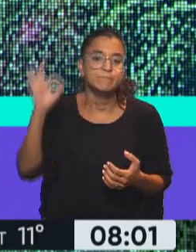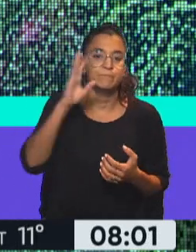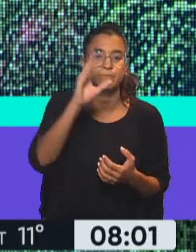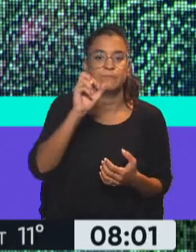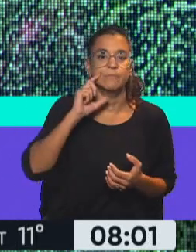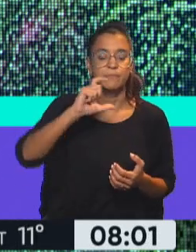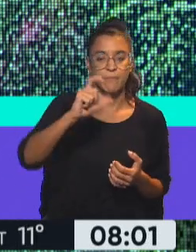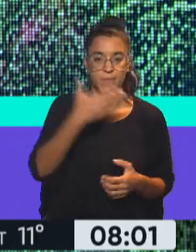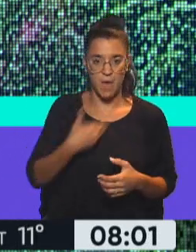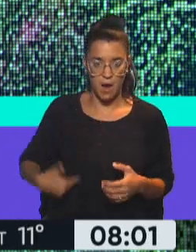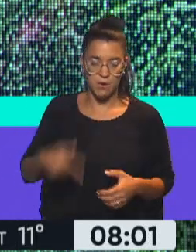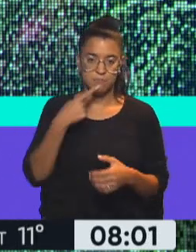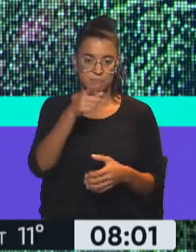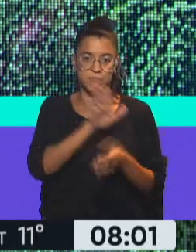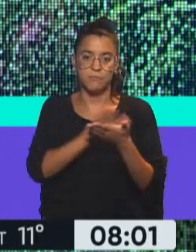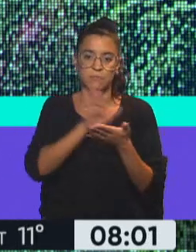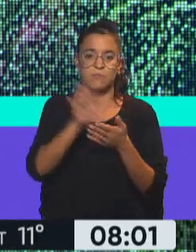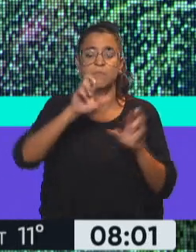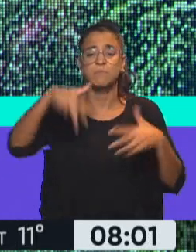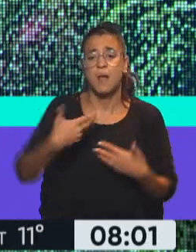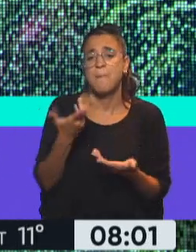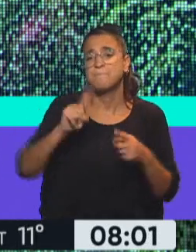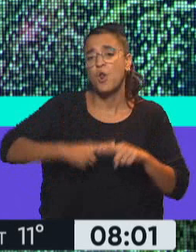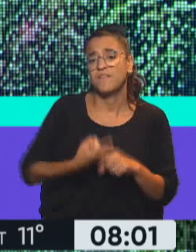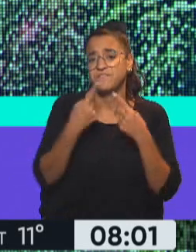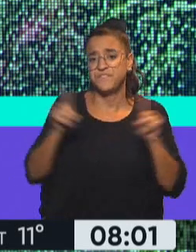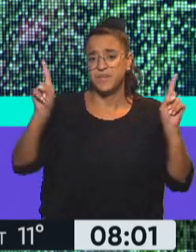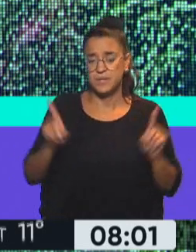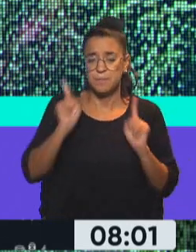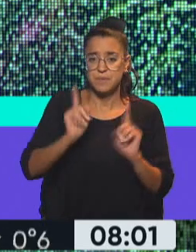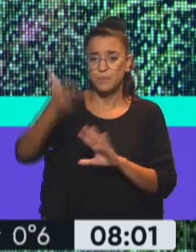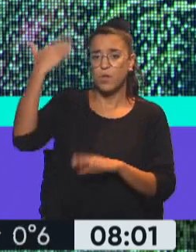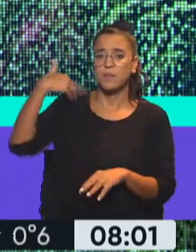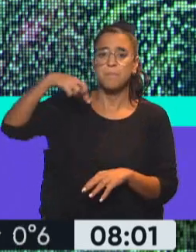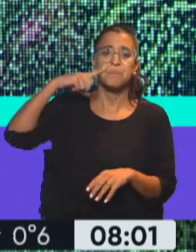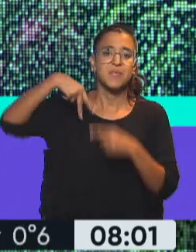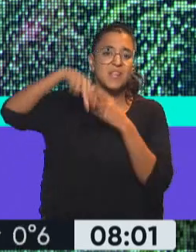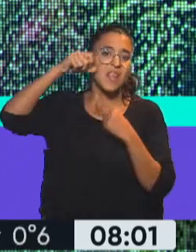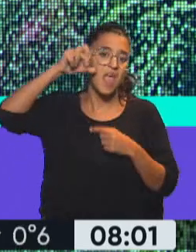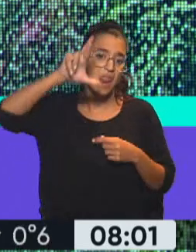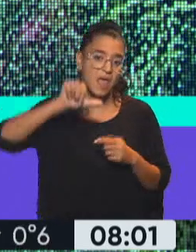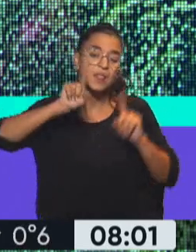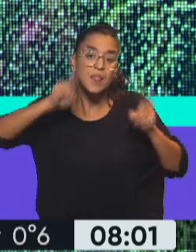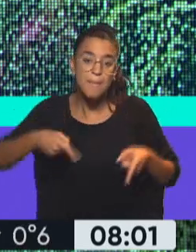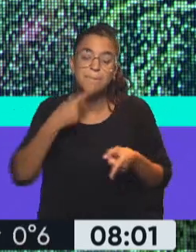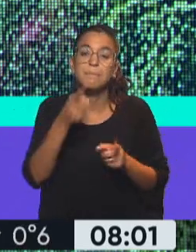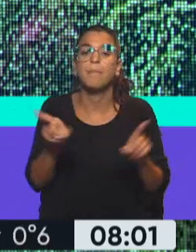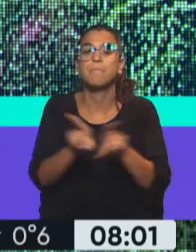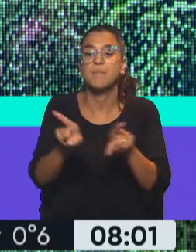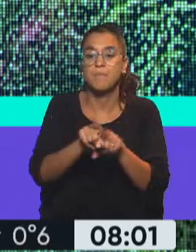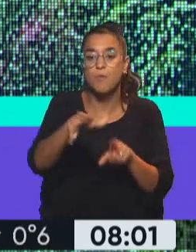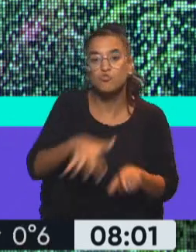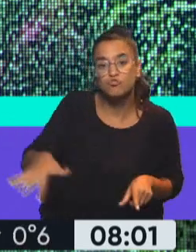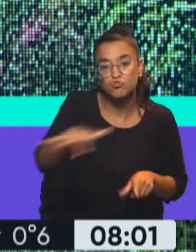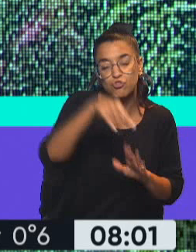Boric desde el Estado de implementar una política diferente a la que venía implementando Piñera y que también se aplicó en la zona